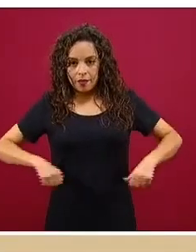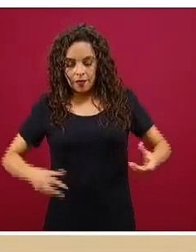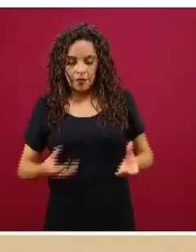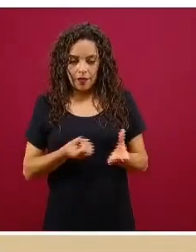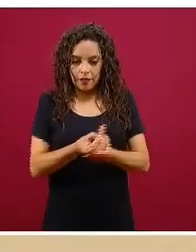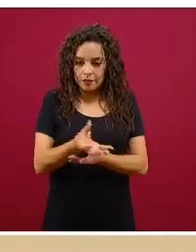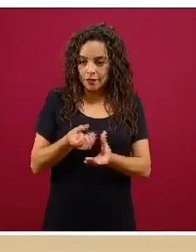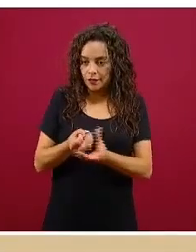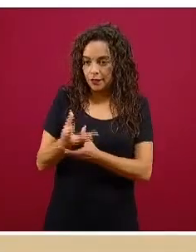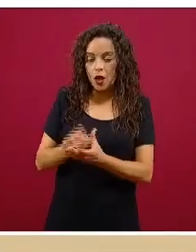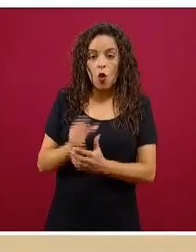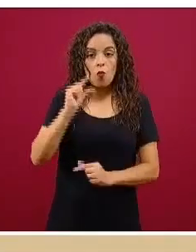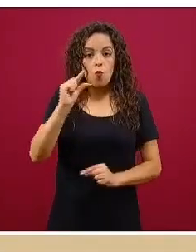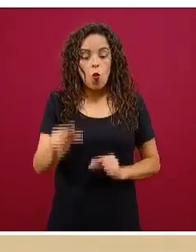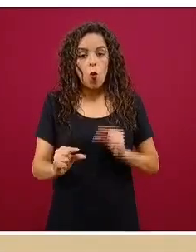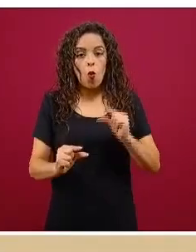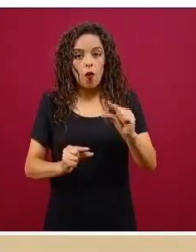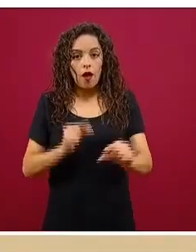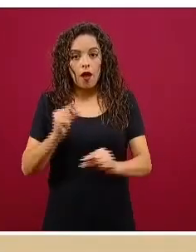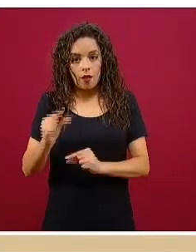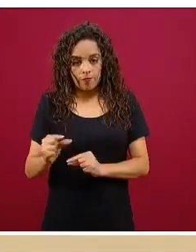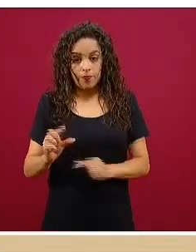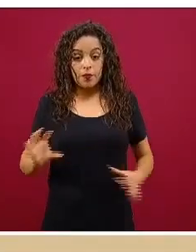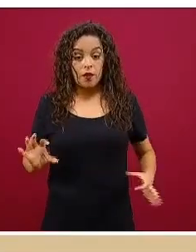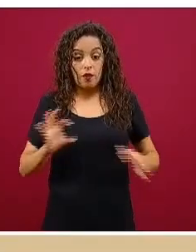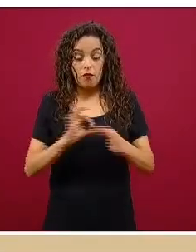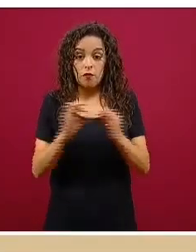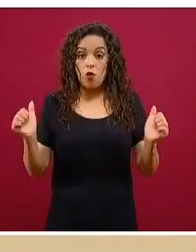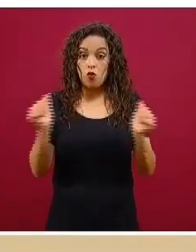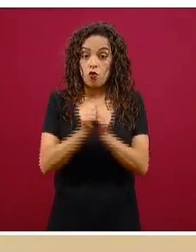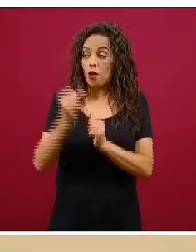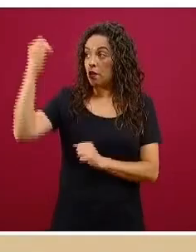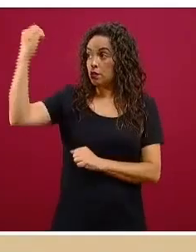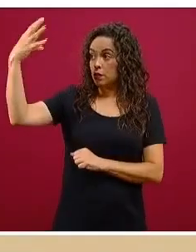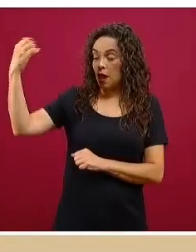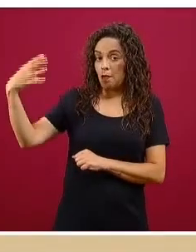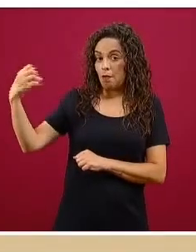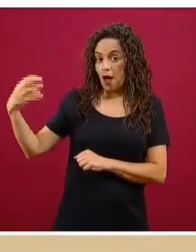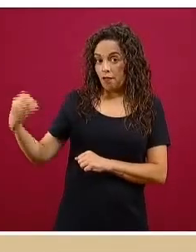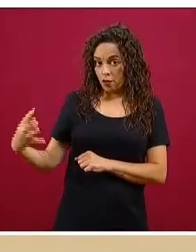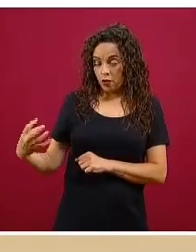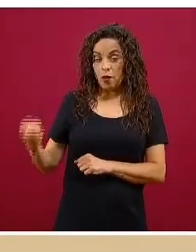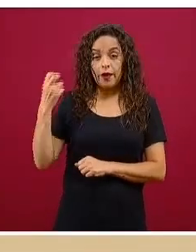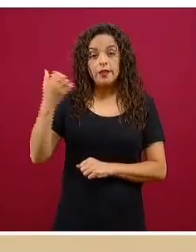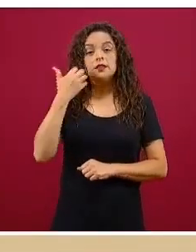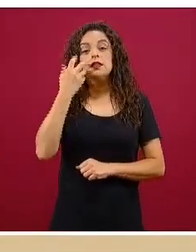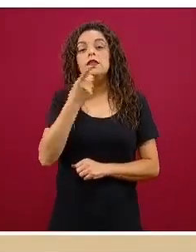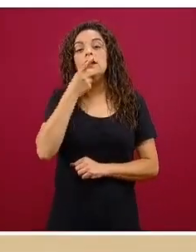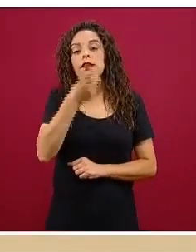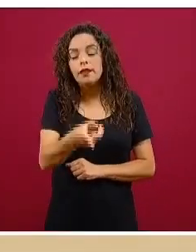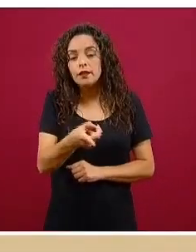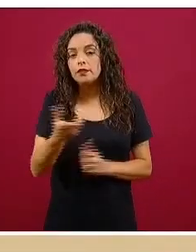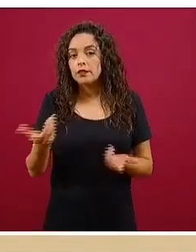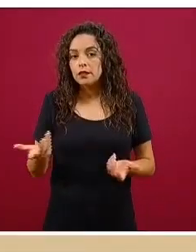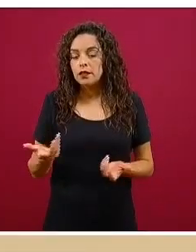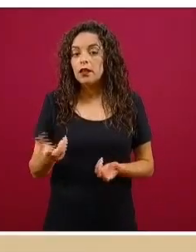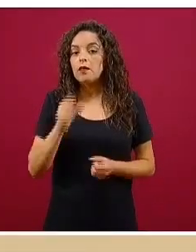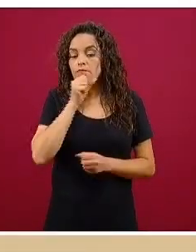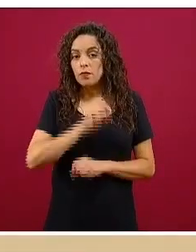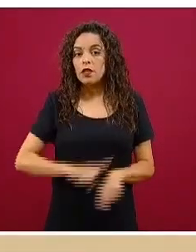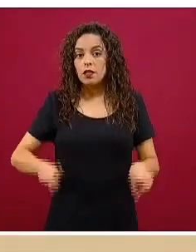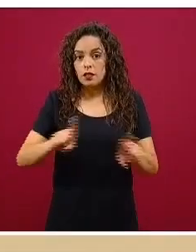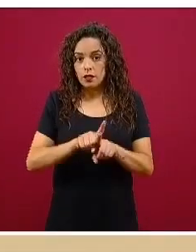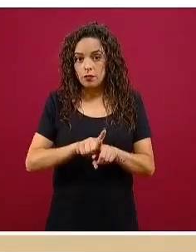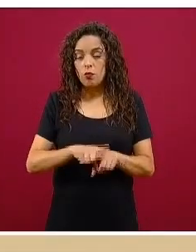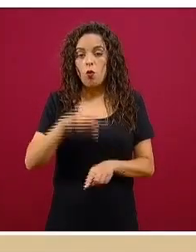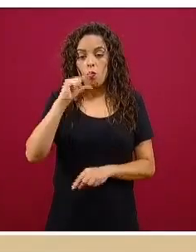etapas de acuerdo al semáforo epidemiológico y esto implica que nos vamos a ir también reintegrando de